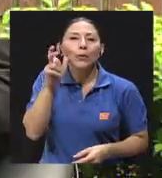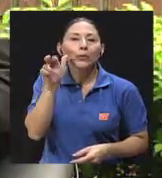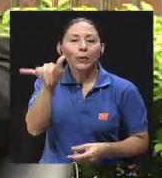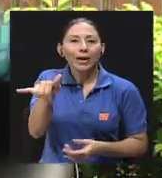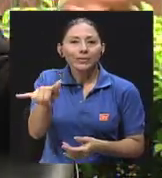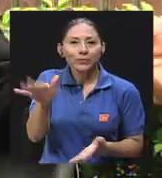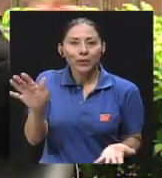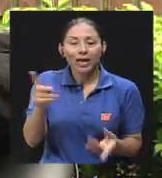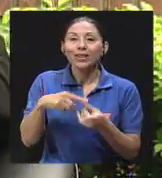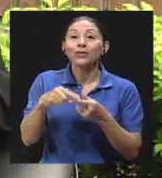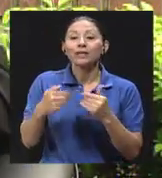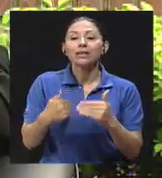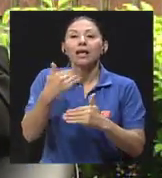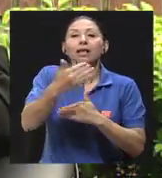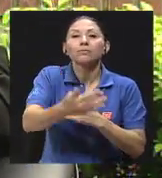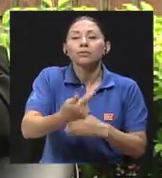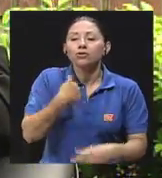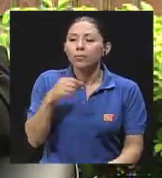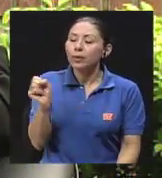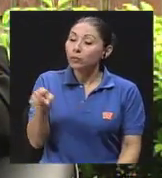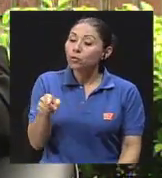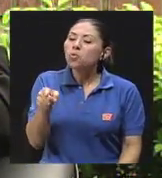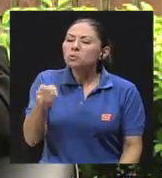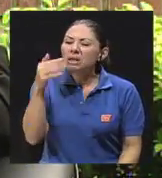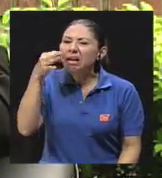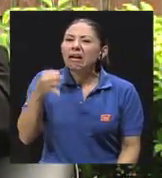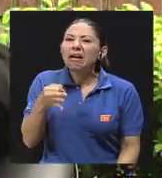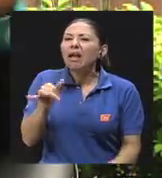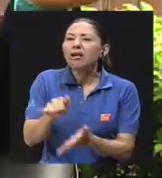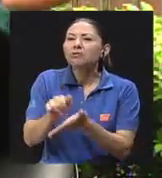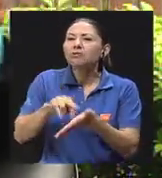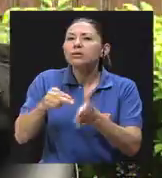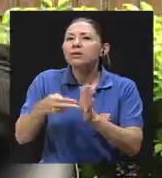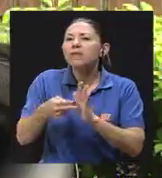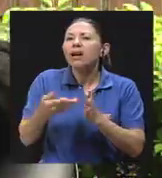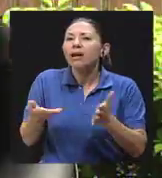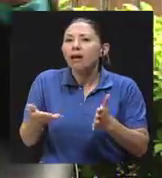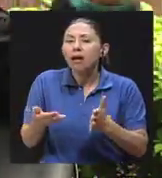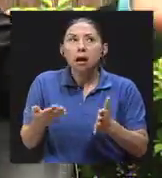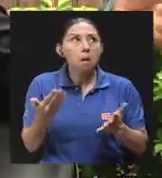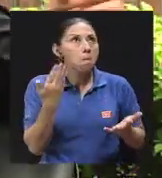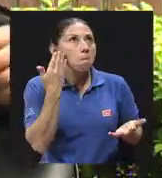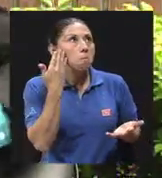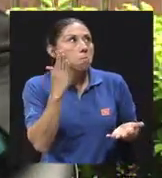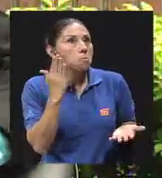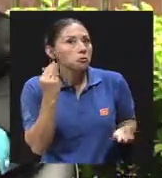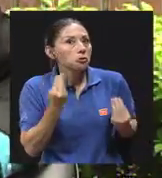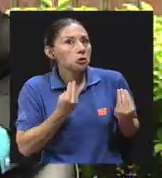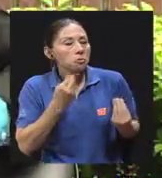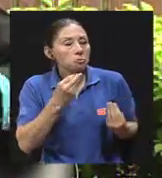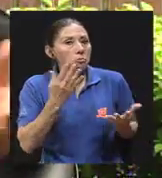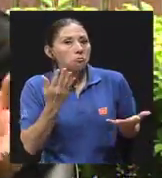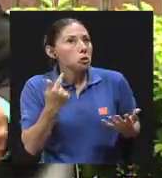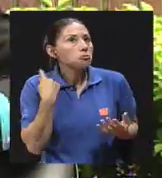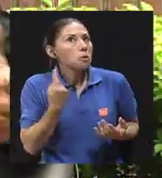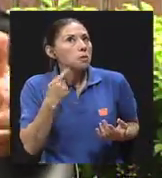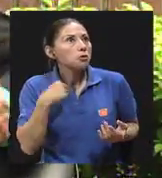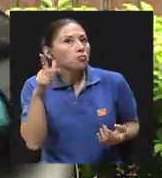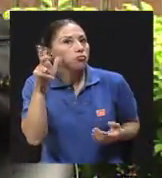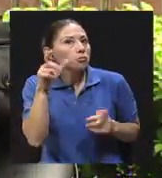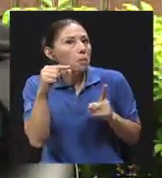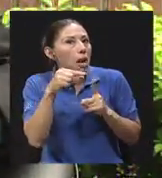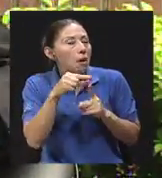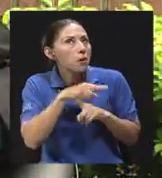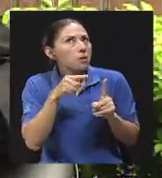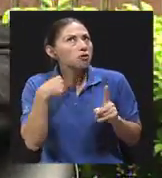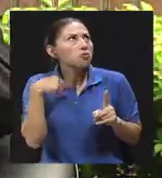Decir, ¿y vos qué crees que es eso? Ah, no sé, papá, lo oí nada más, pero me sonó